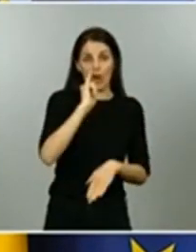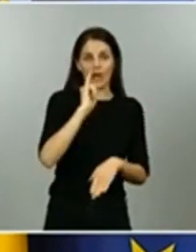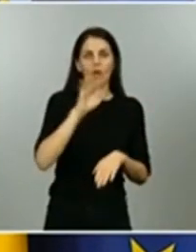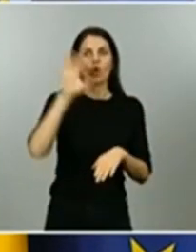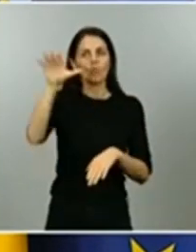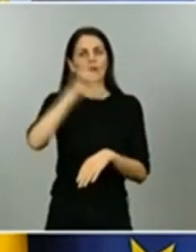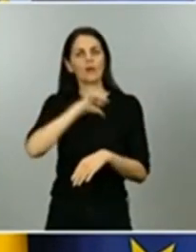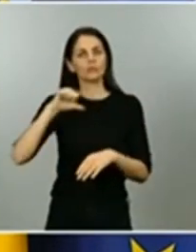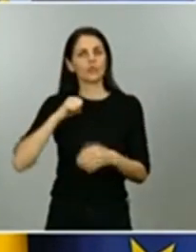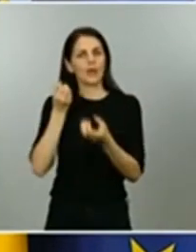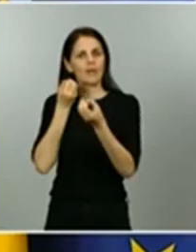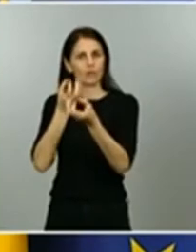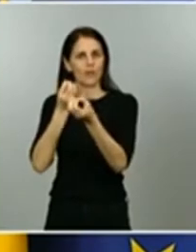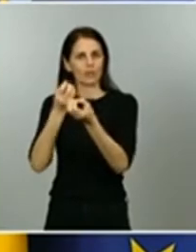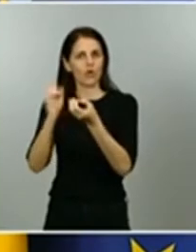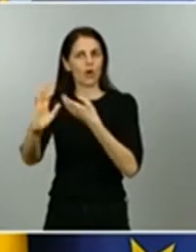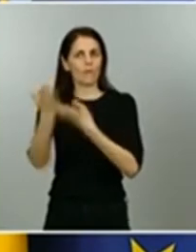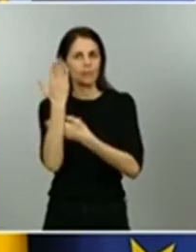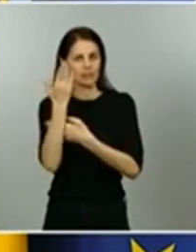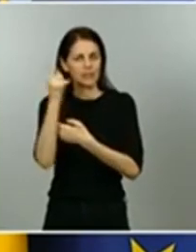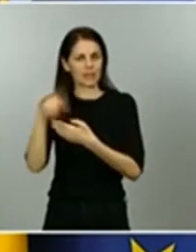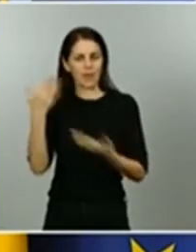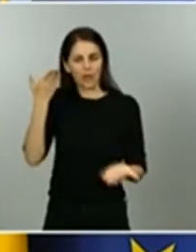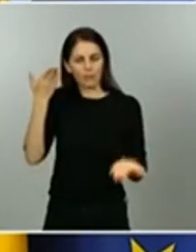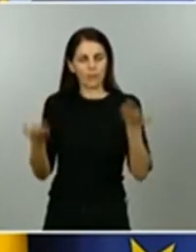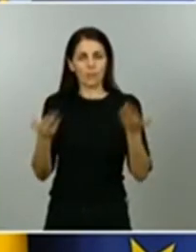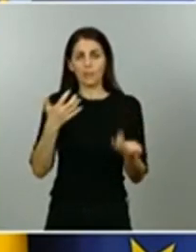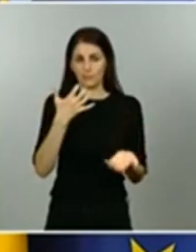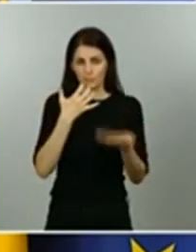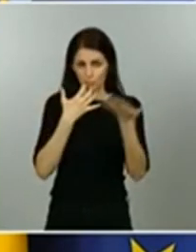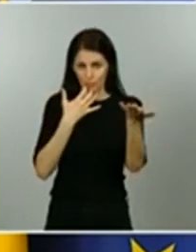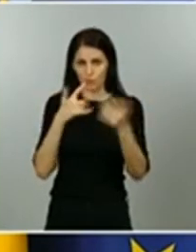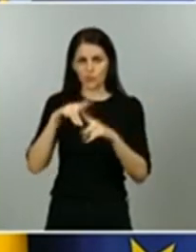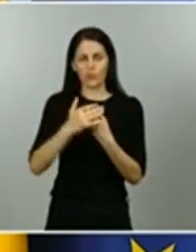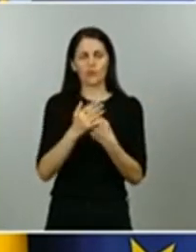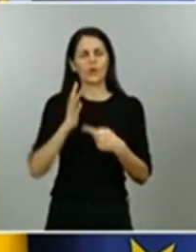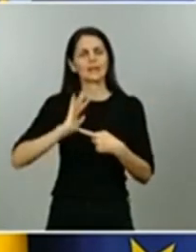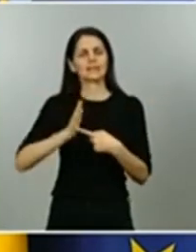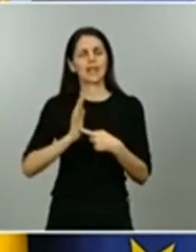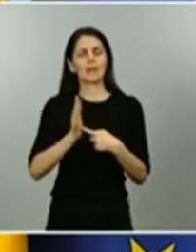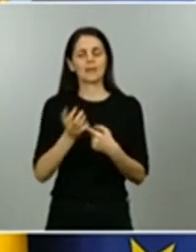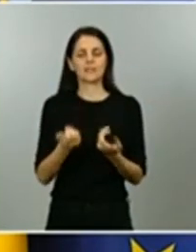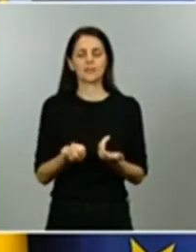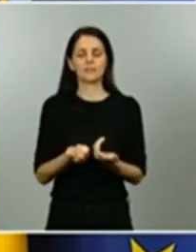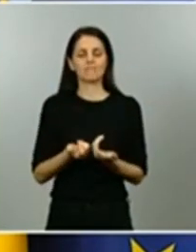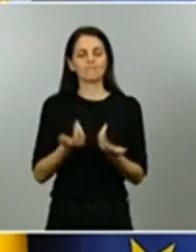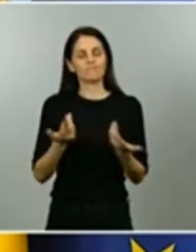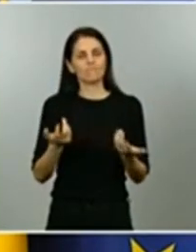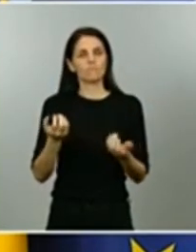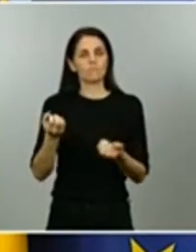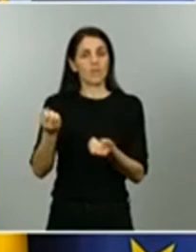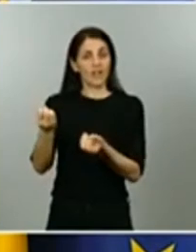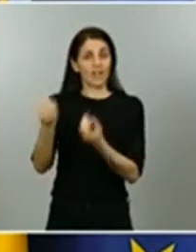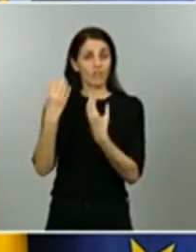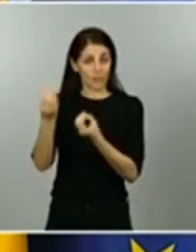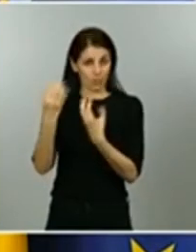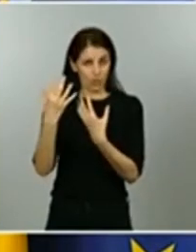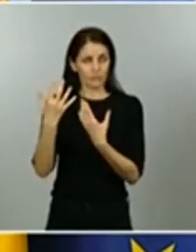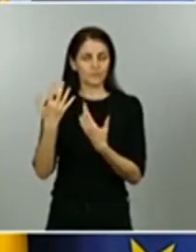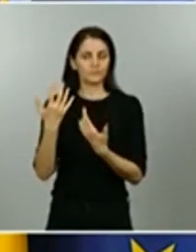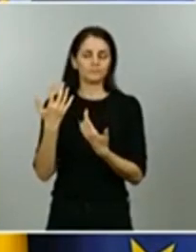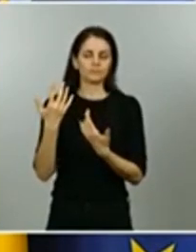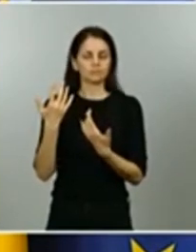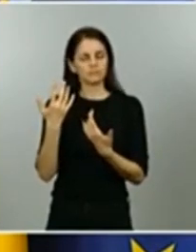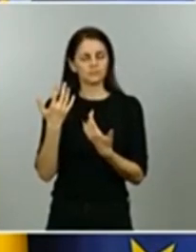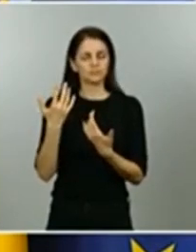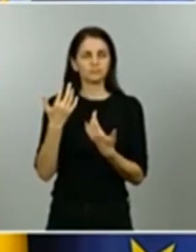Castilla-La Mancha la transmisión de la información porque esto ha sido un proceso que hemos tenido que